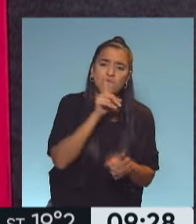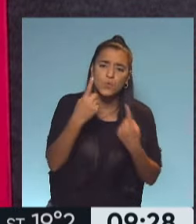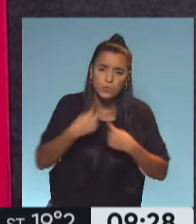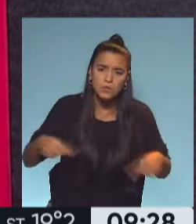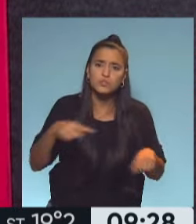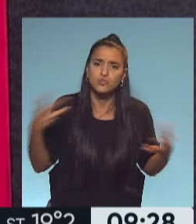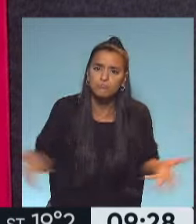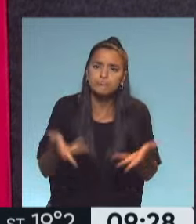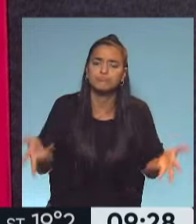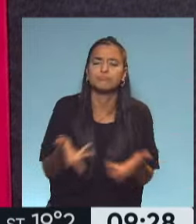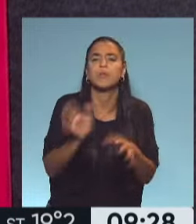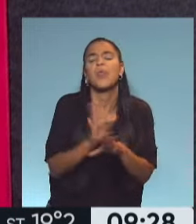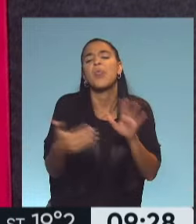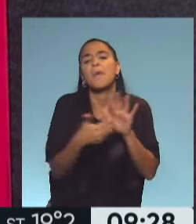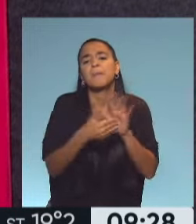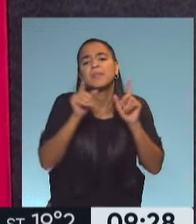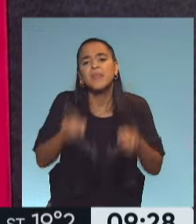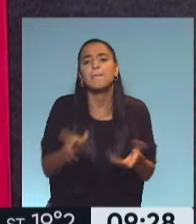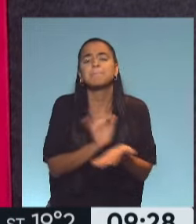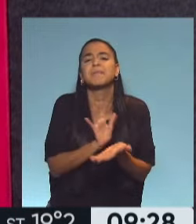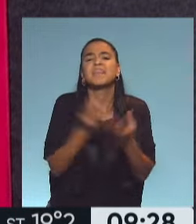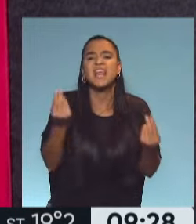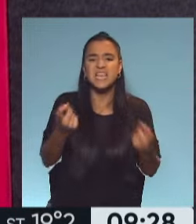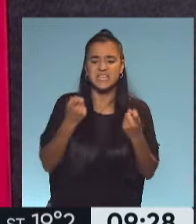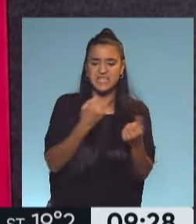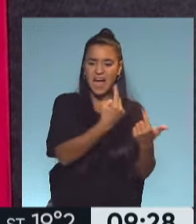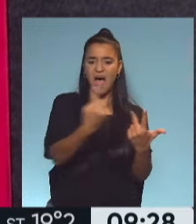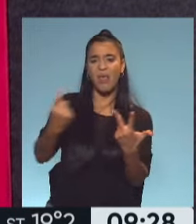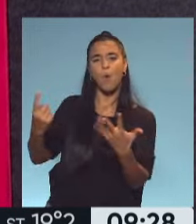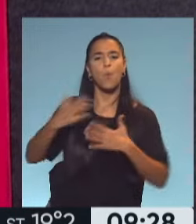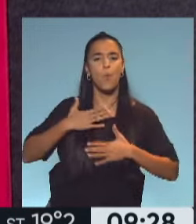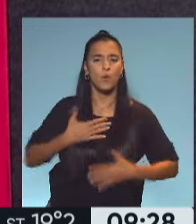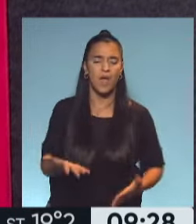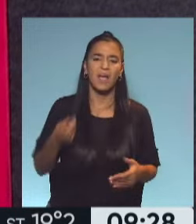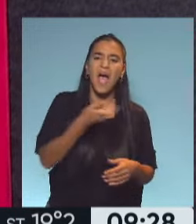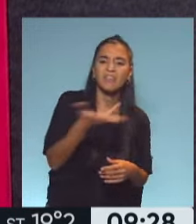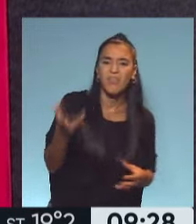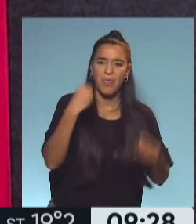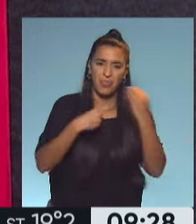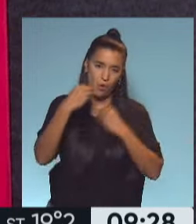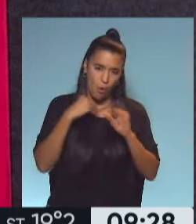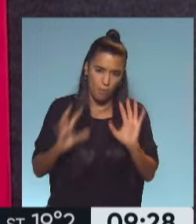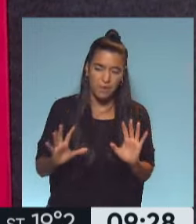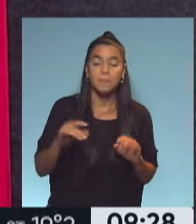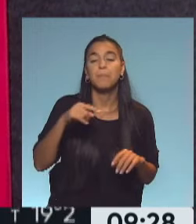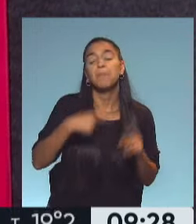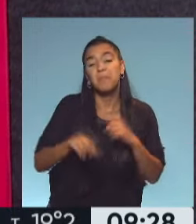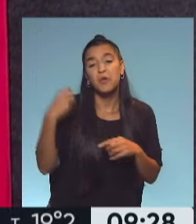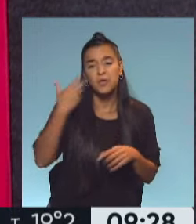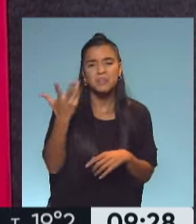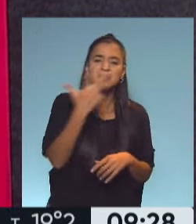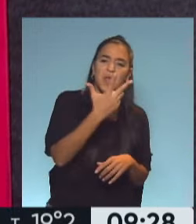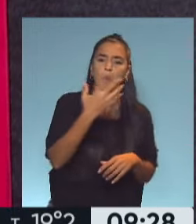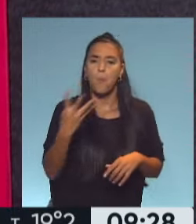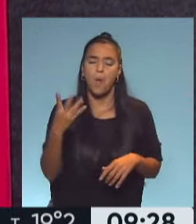así que tenemos que promover y va a depender un poco de los requerimientos que cada persona tenga, la cantidad que vaya a necesitar. Pero en general, unas tres